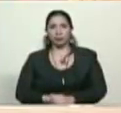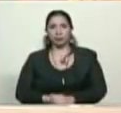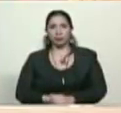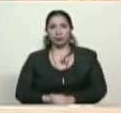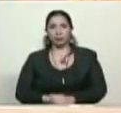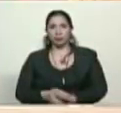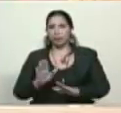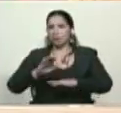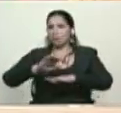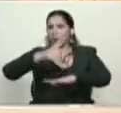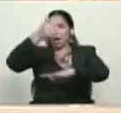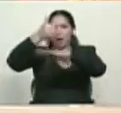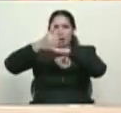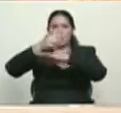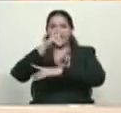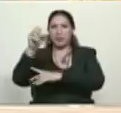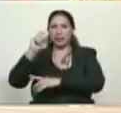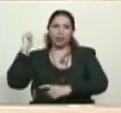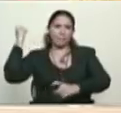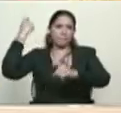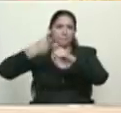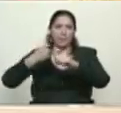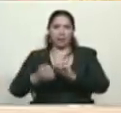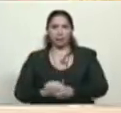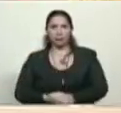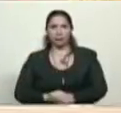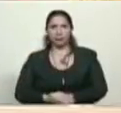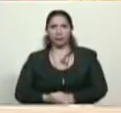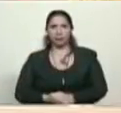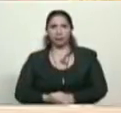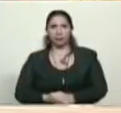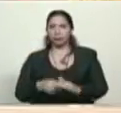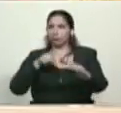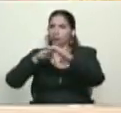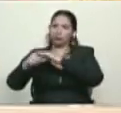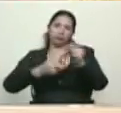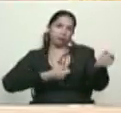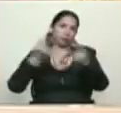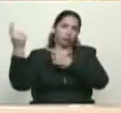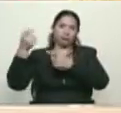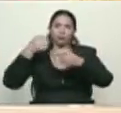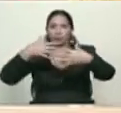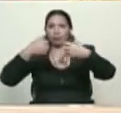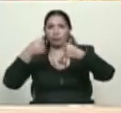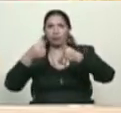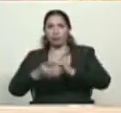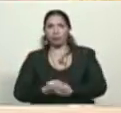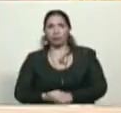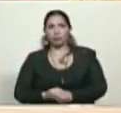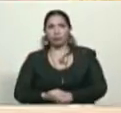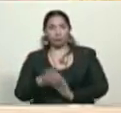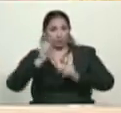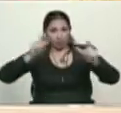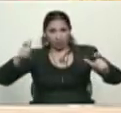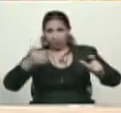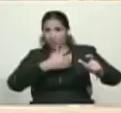máxima pena de 20 años más para la cárcel, palpote, porque los vecinos quieren paz.